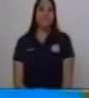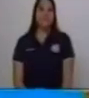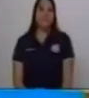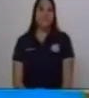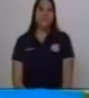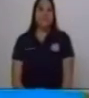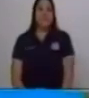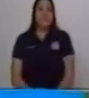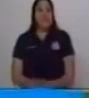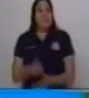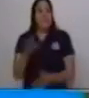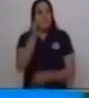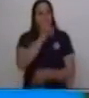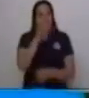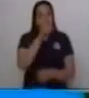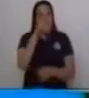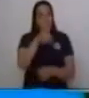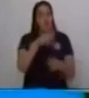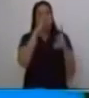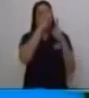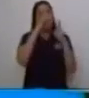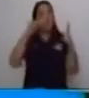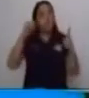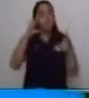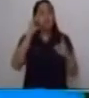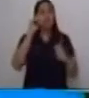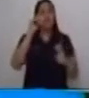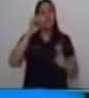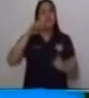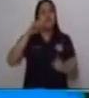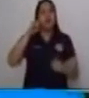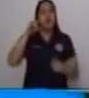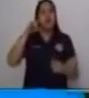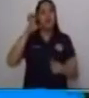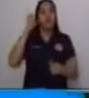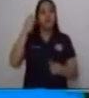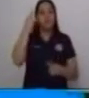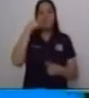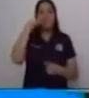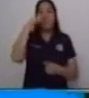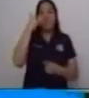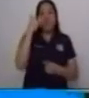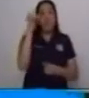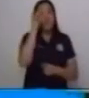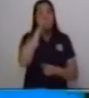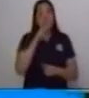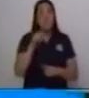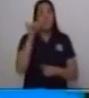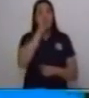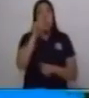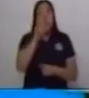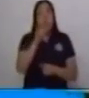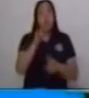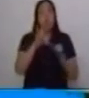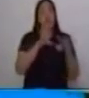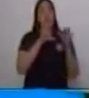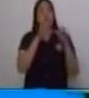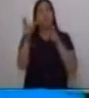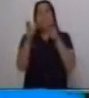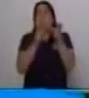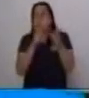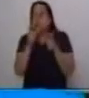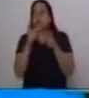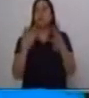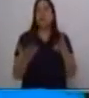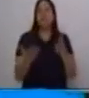dentro de las oraciones compuestas encontramos las oraciones por coordinación y las vamos a clasificar en este